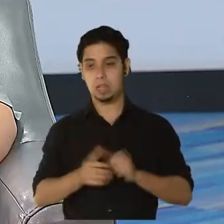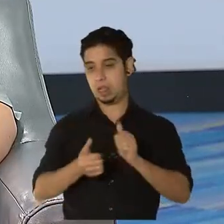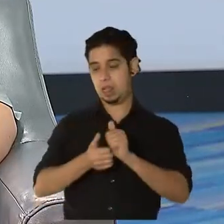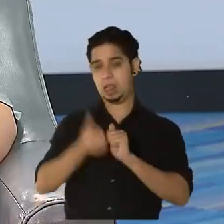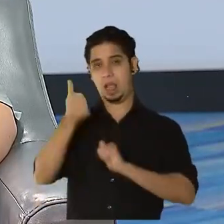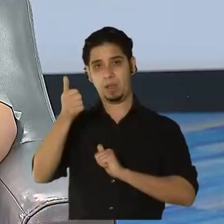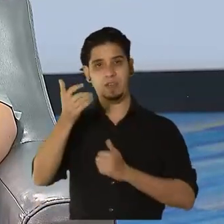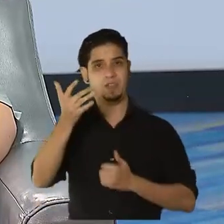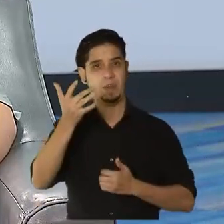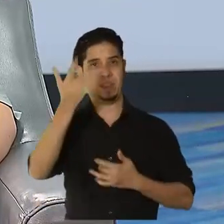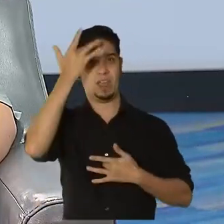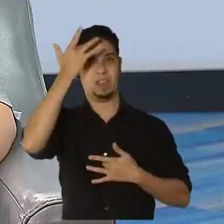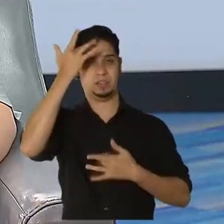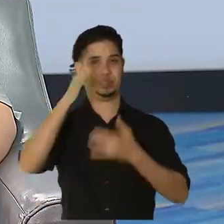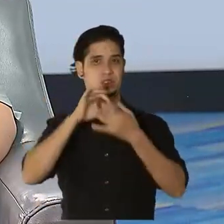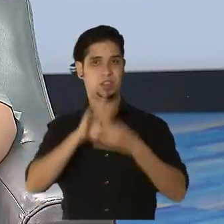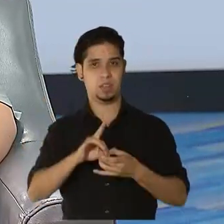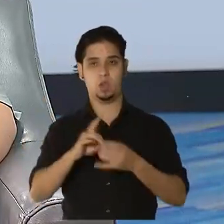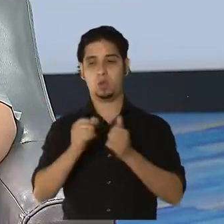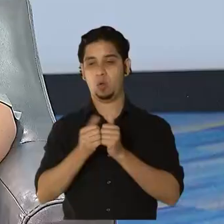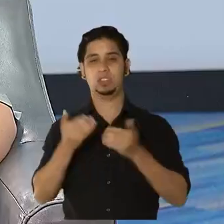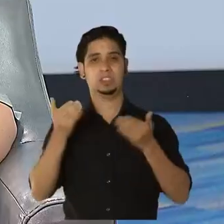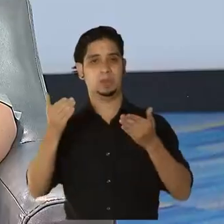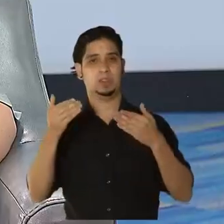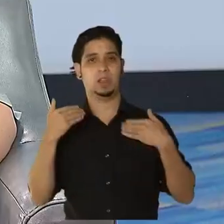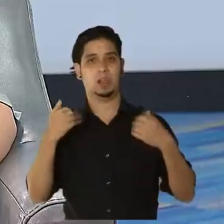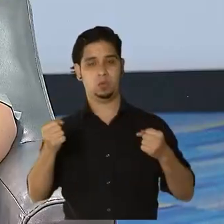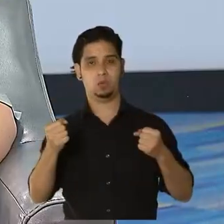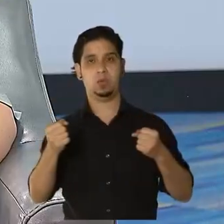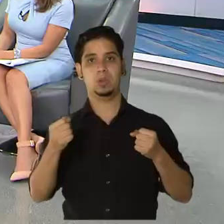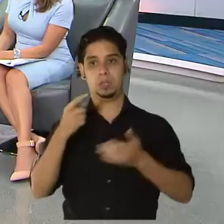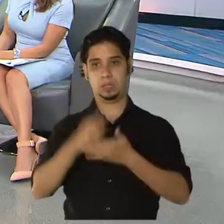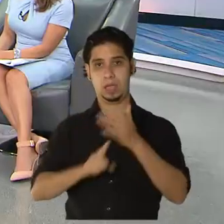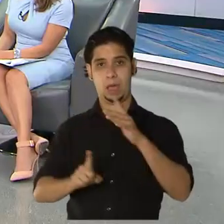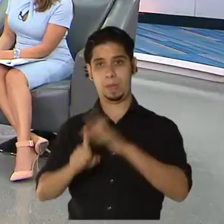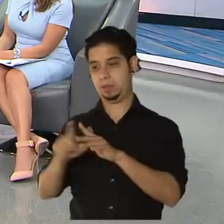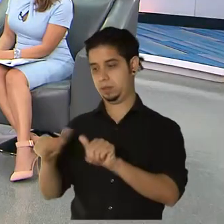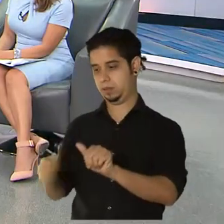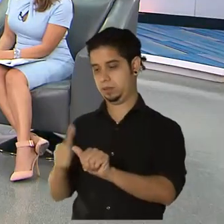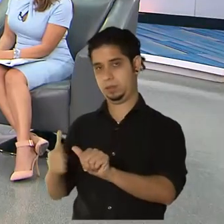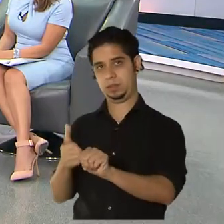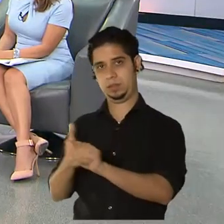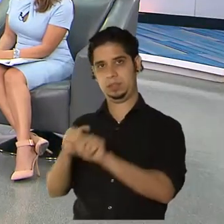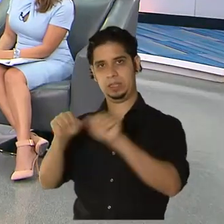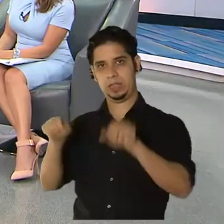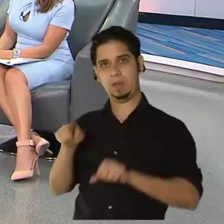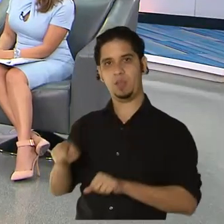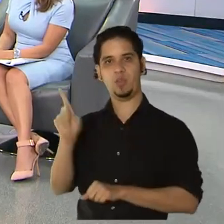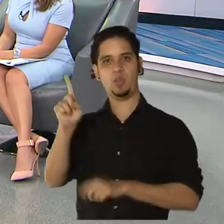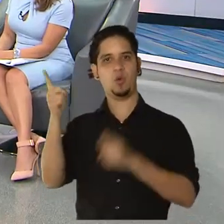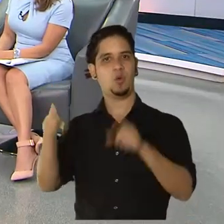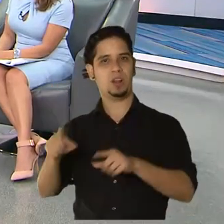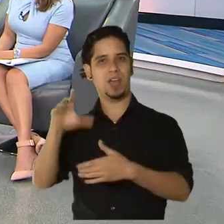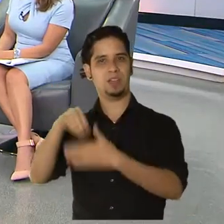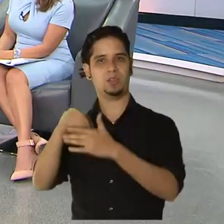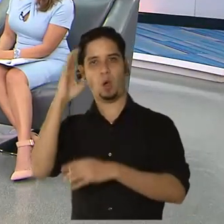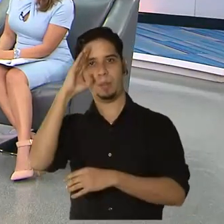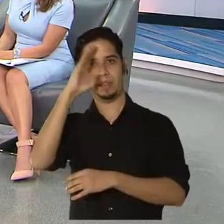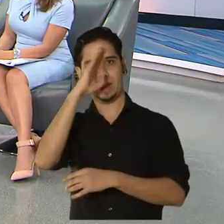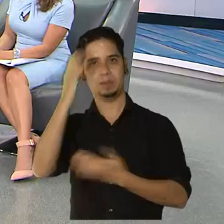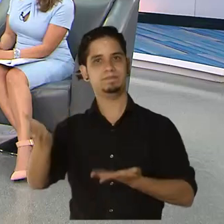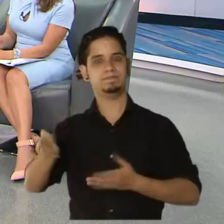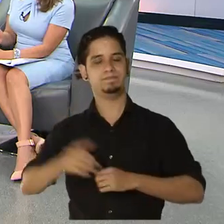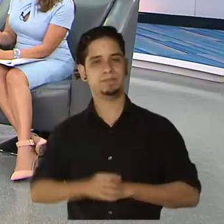asociados al servicio de salud que detecta el sistema de rastreo municipal son en hospitales. Eso es